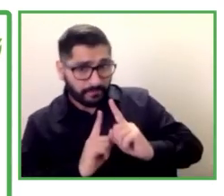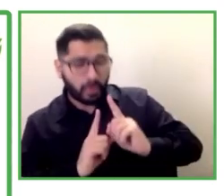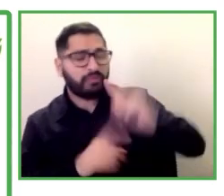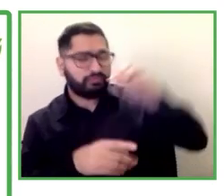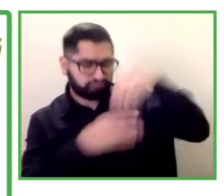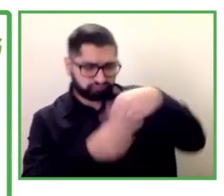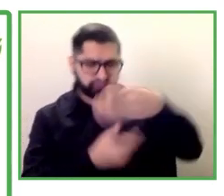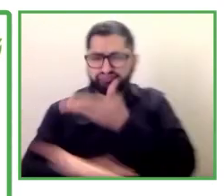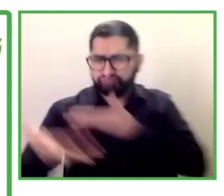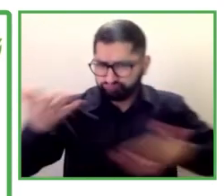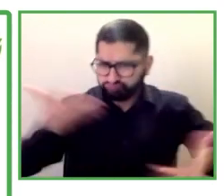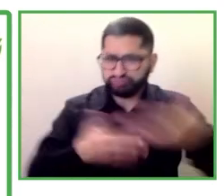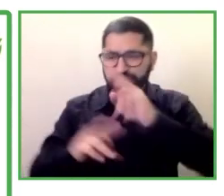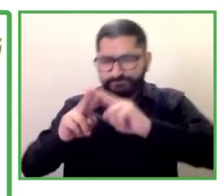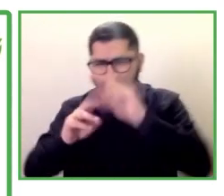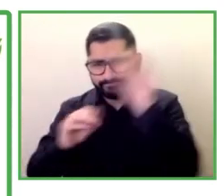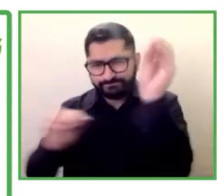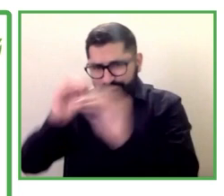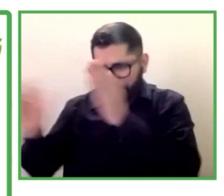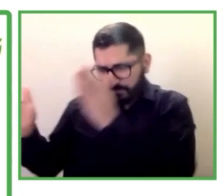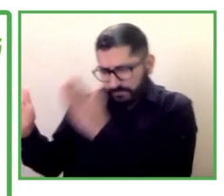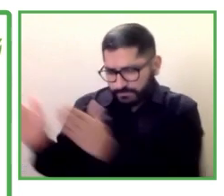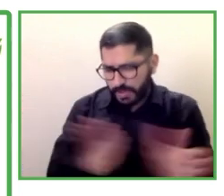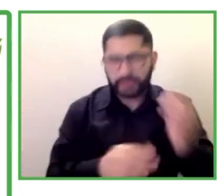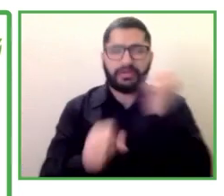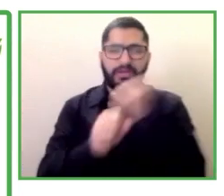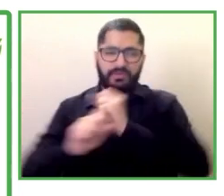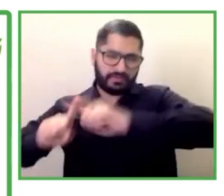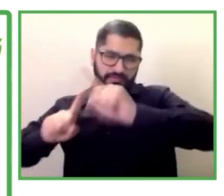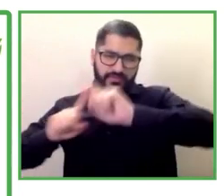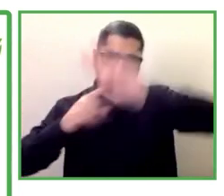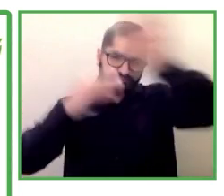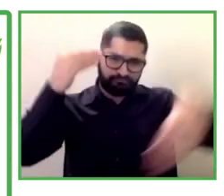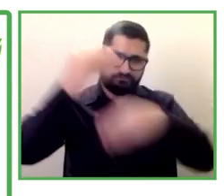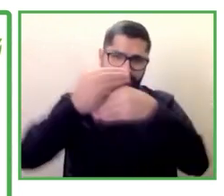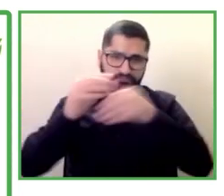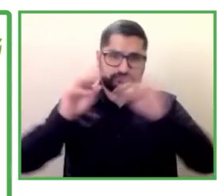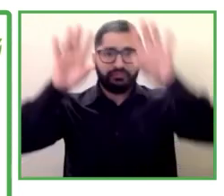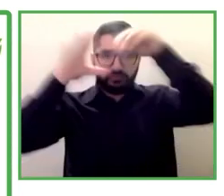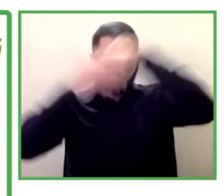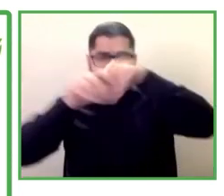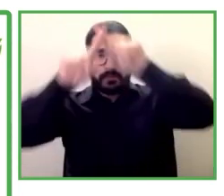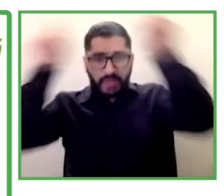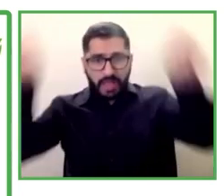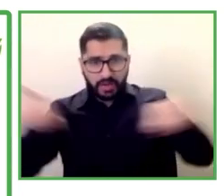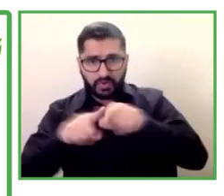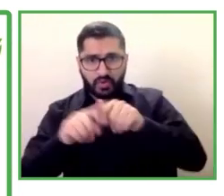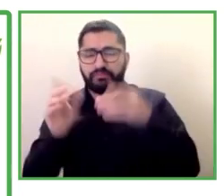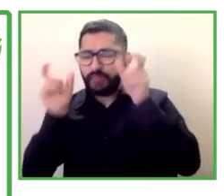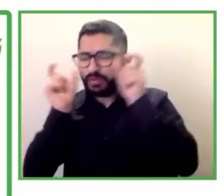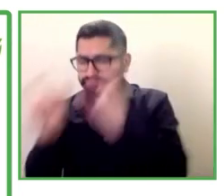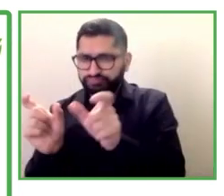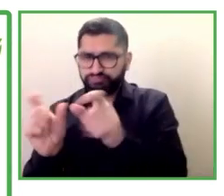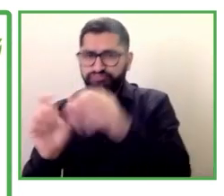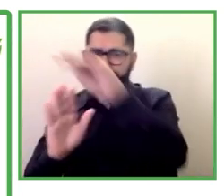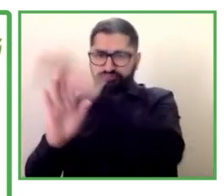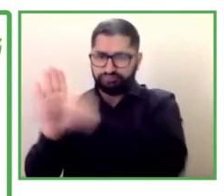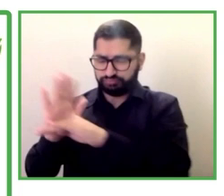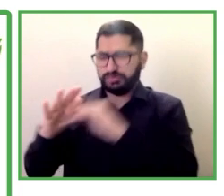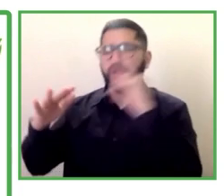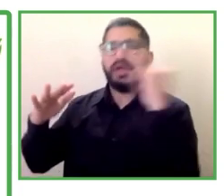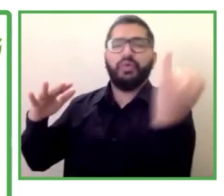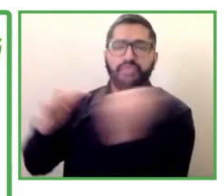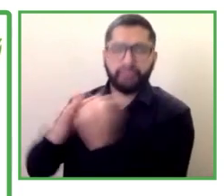varios recursos que incluyen el marco para una recuperación inclusiva que también es un tema importante